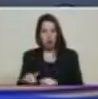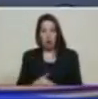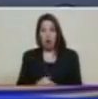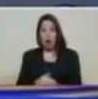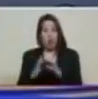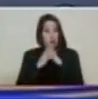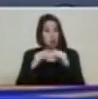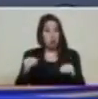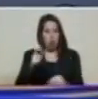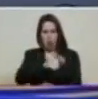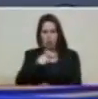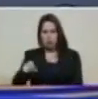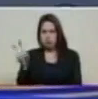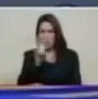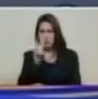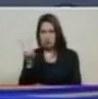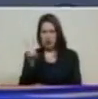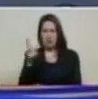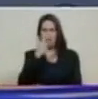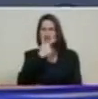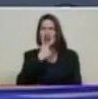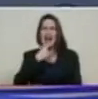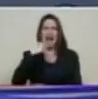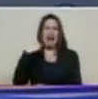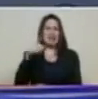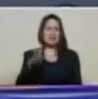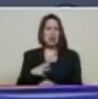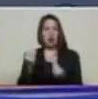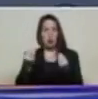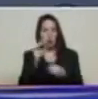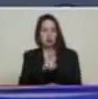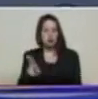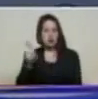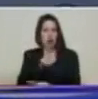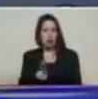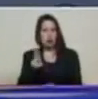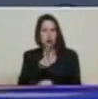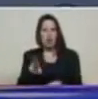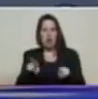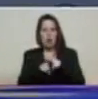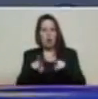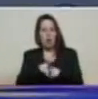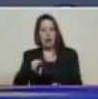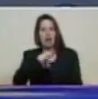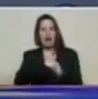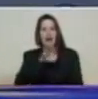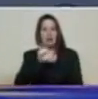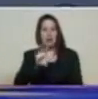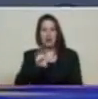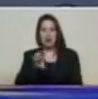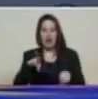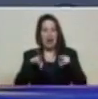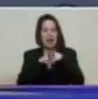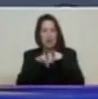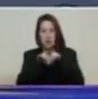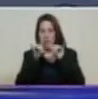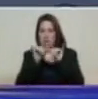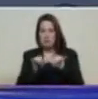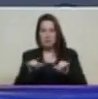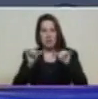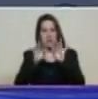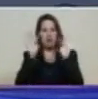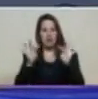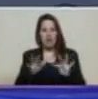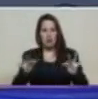estamos familiarizados con lo que es una billetera digital. Gracias al carnet de la patria, todos los venezolanos estamos